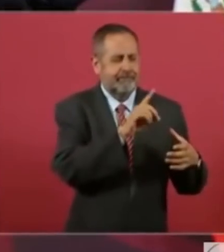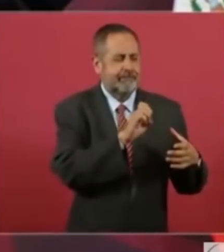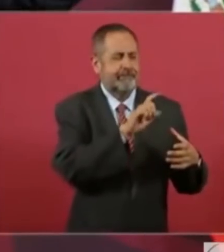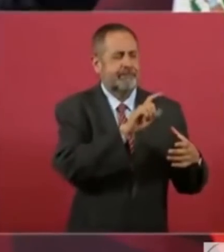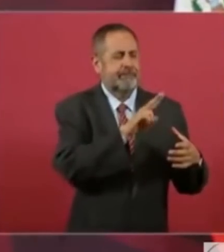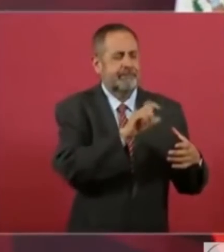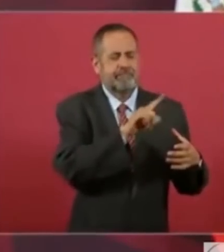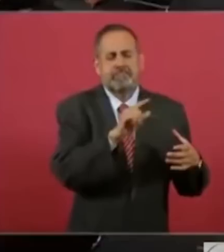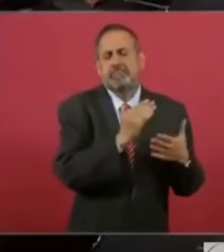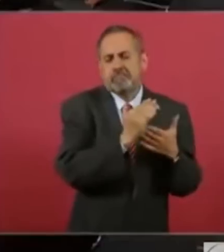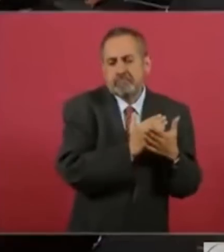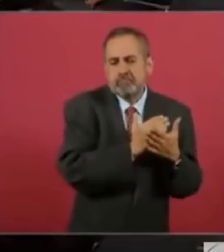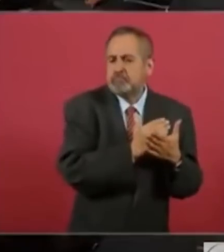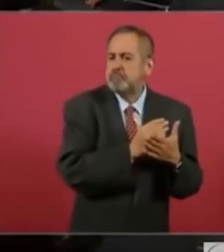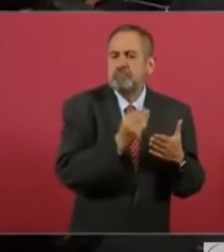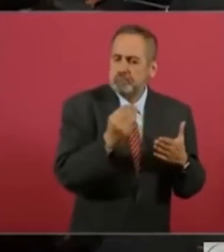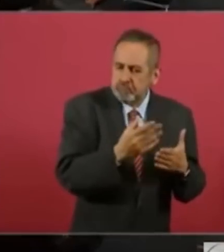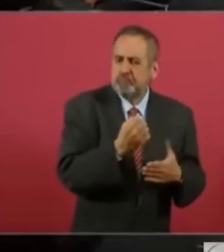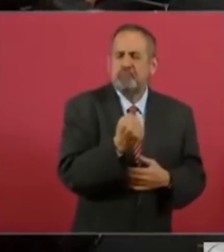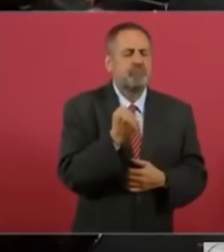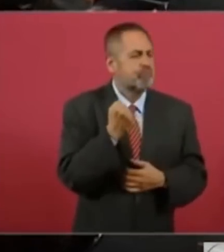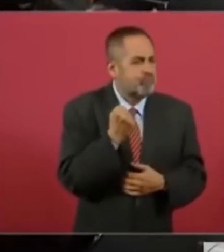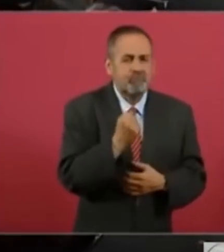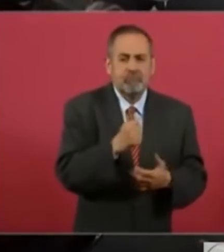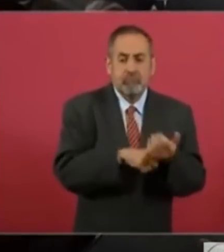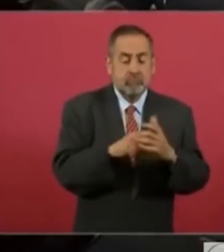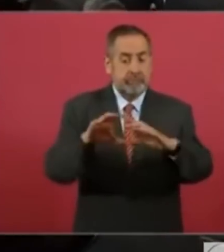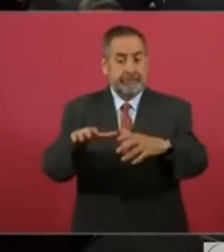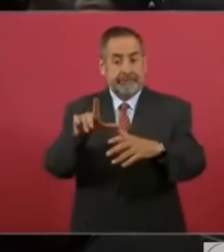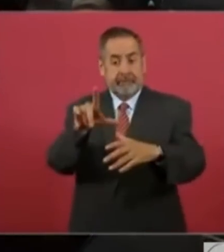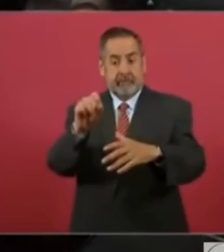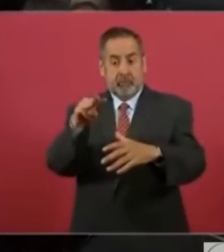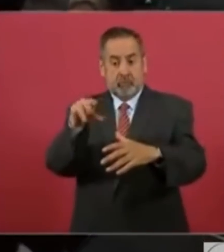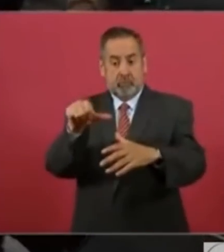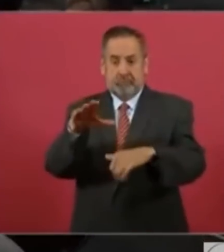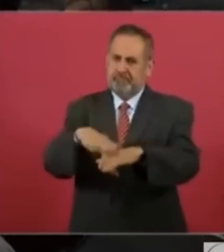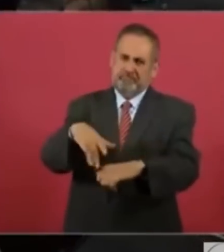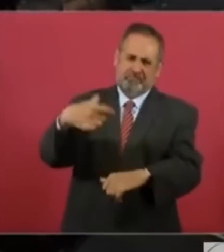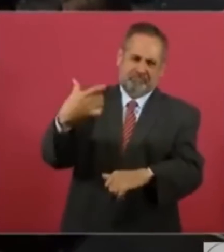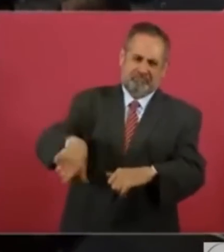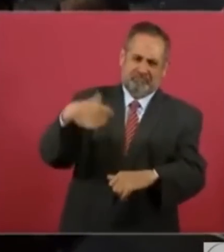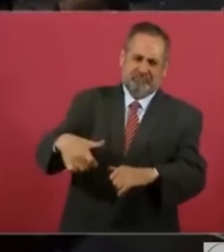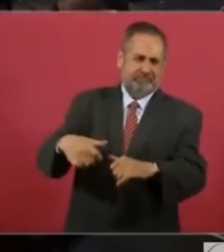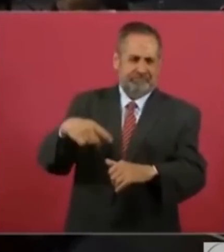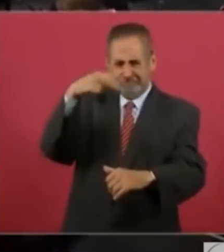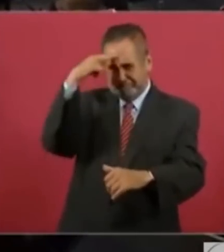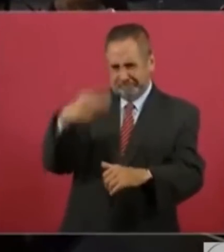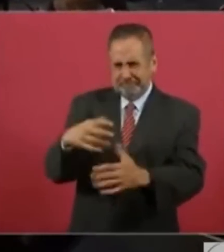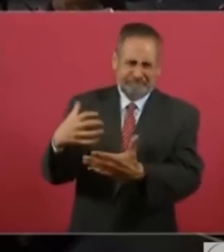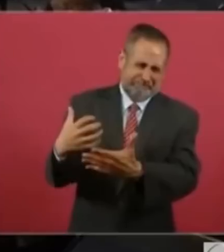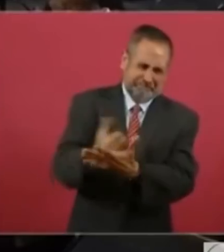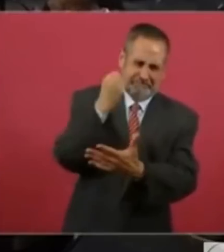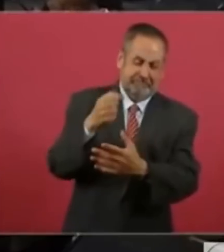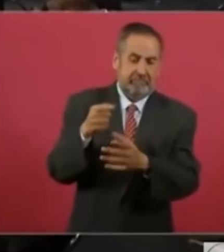los más ricos de México, pero no todos